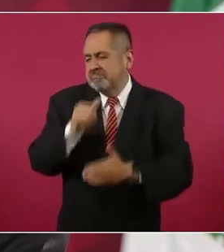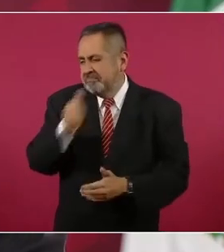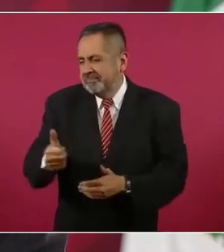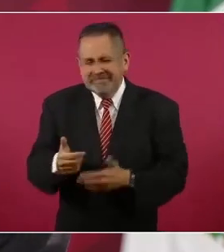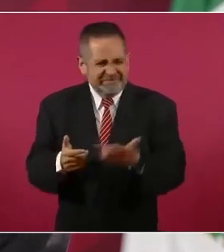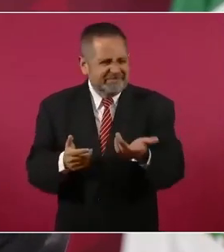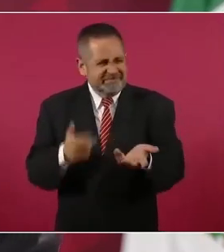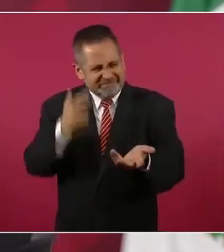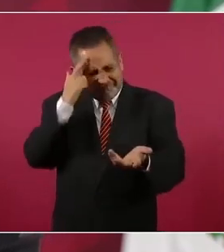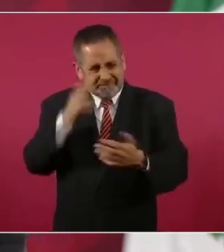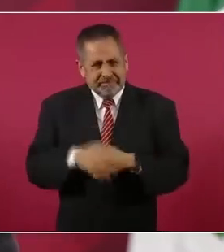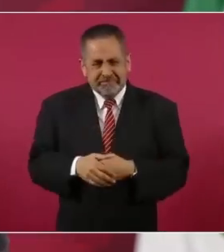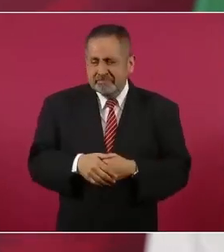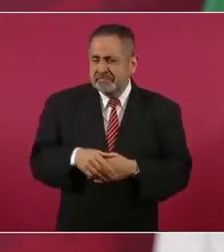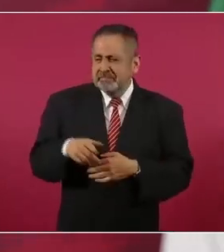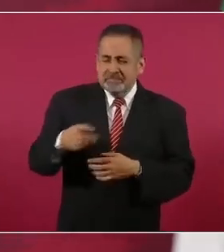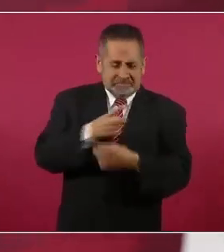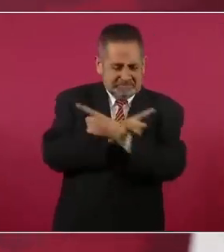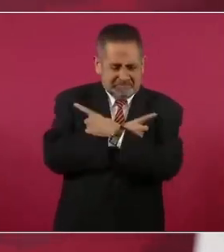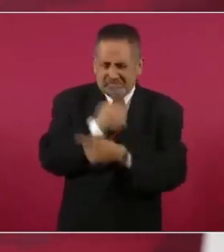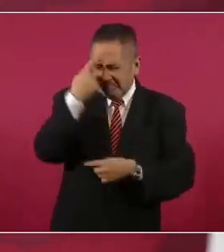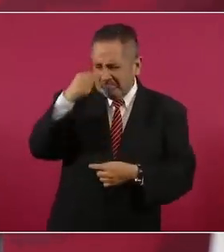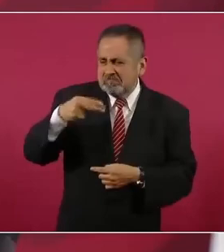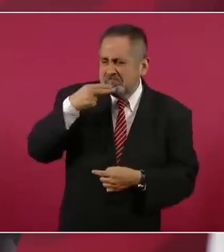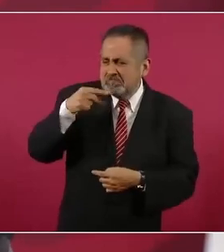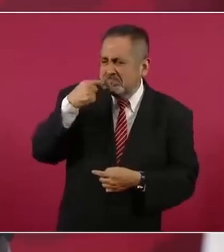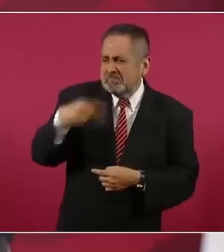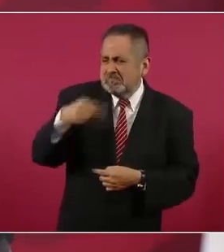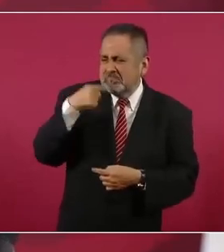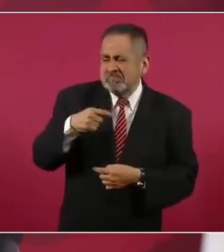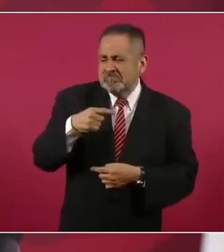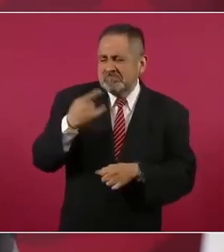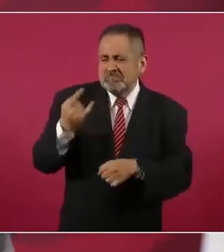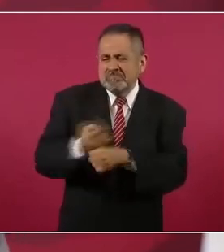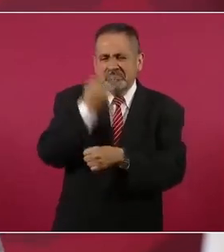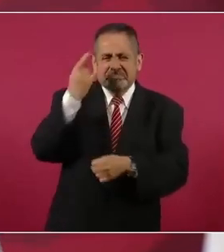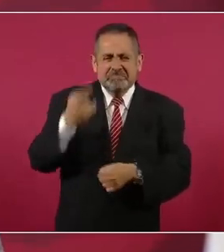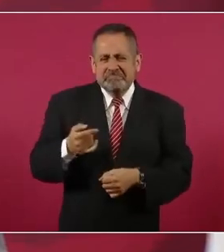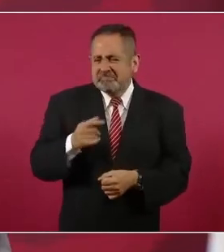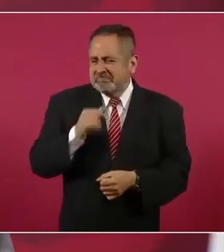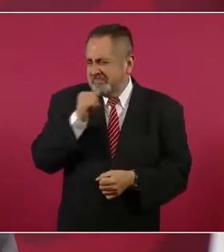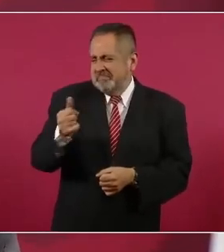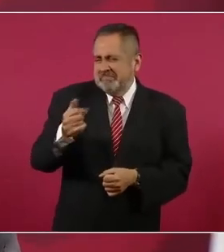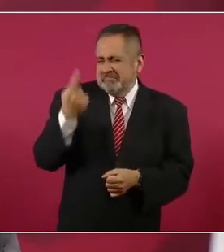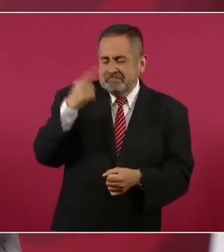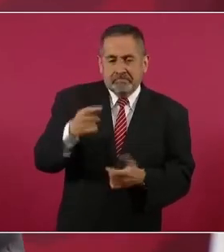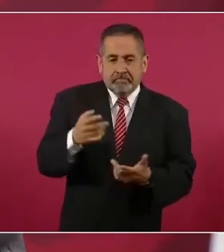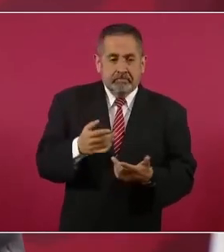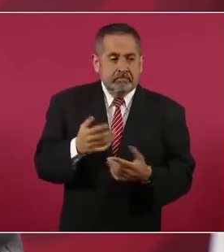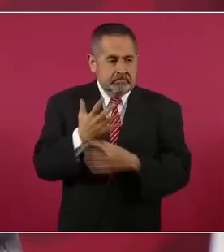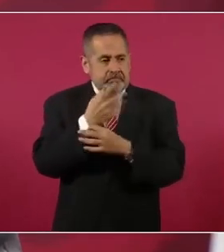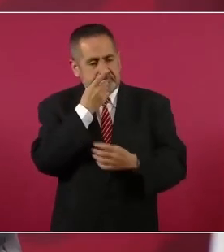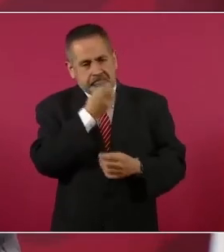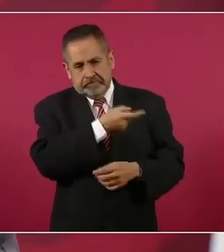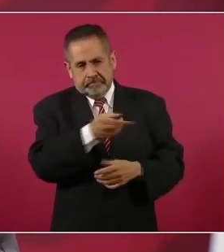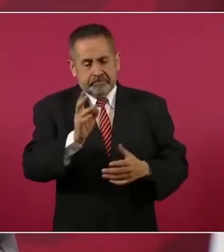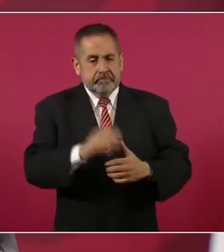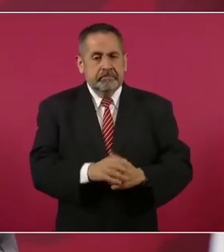y la moral es un árbol que da moras y que sirve para pura, así decía alguien,